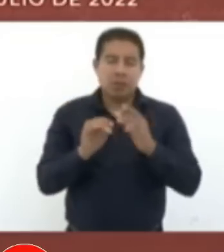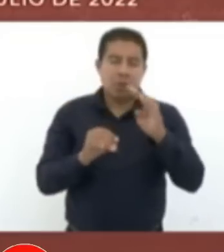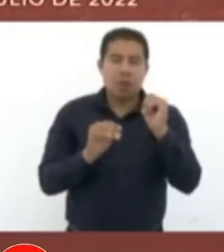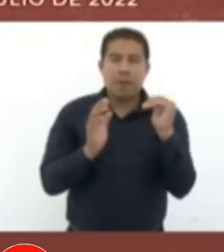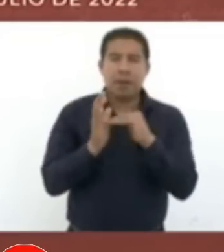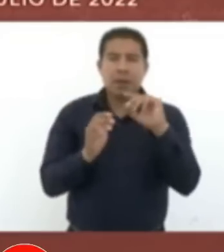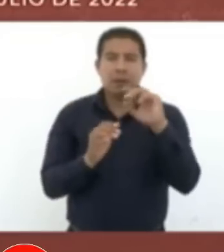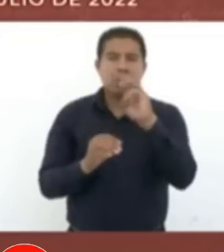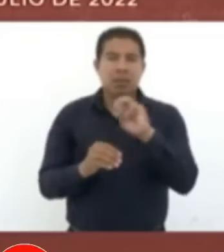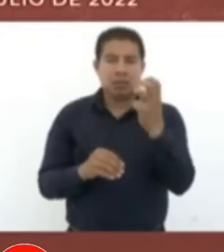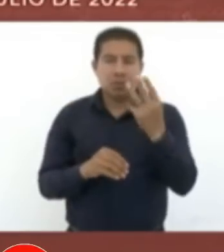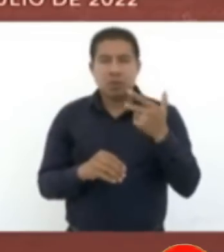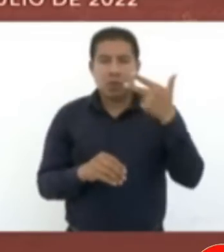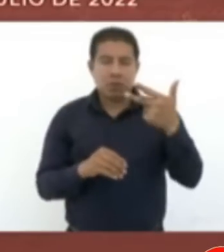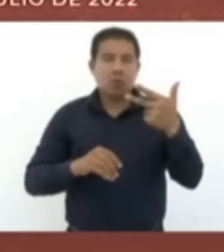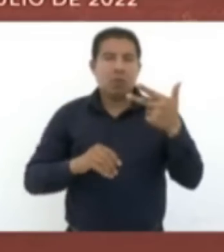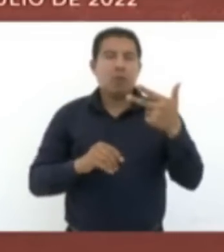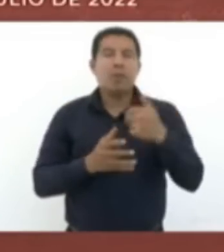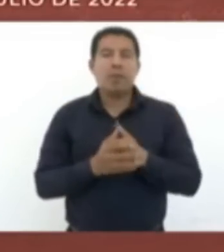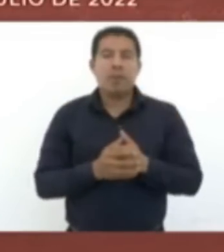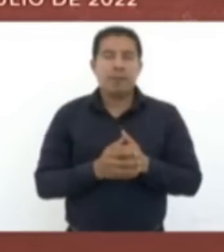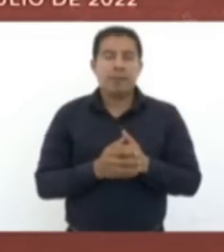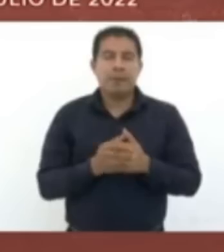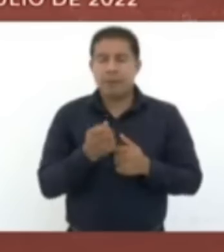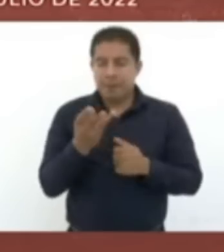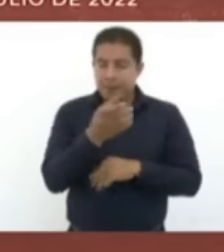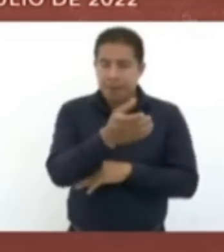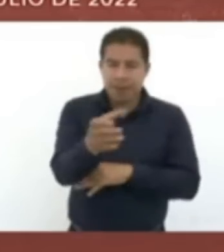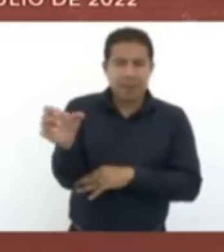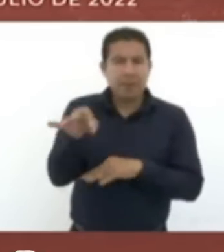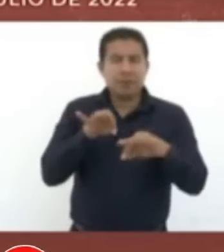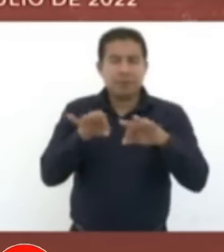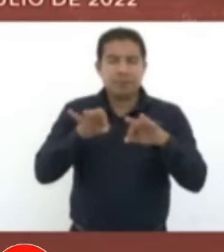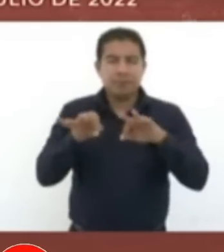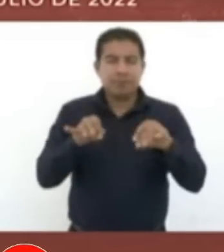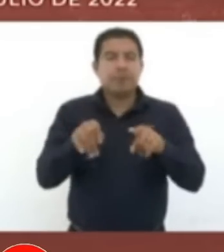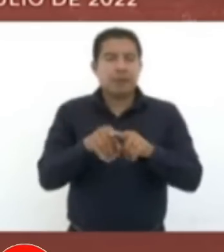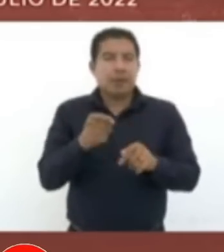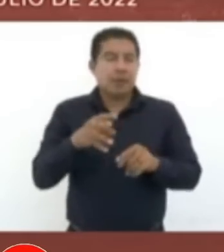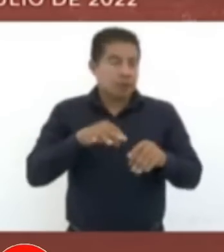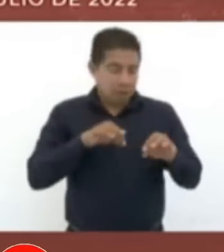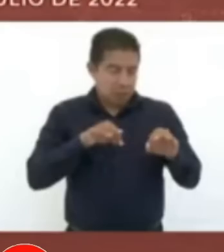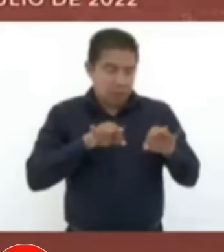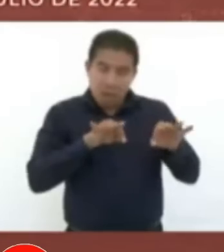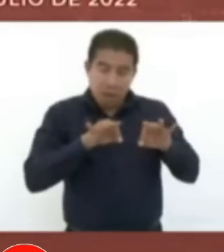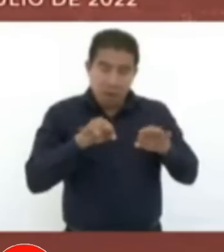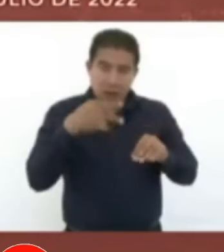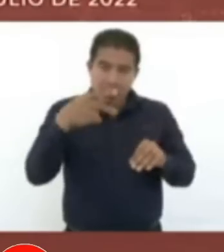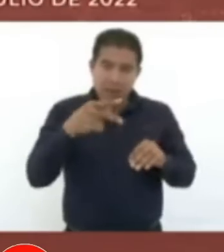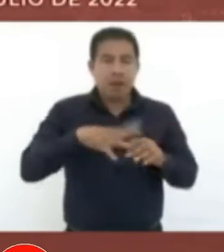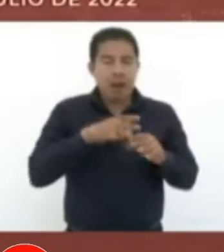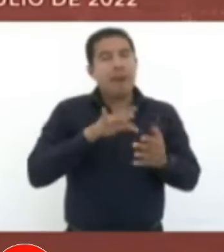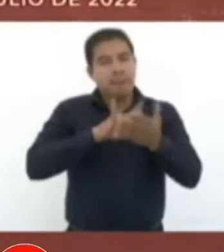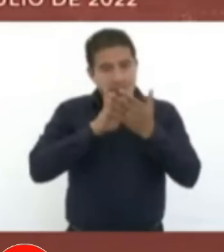.308 productores del campo reciben su apoyo. Lo que era el procampo,